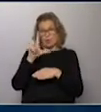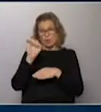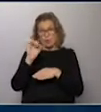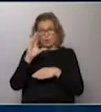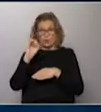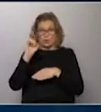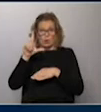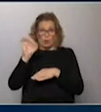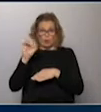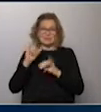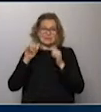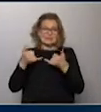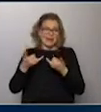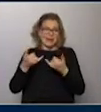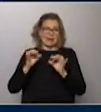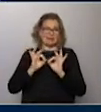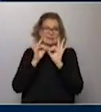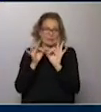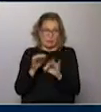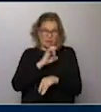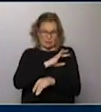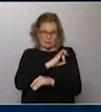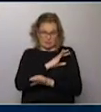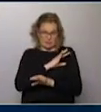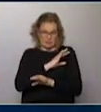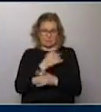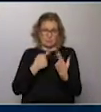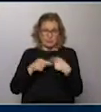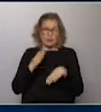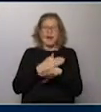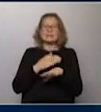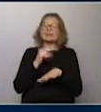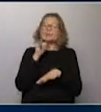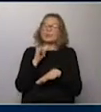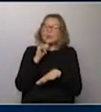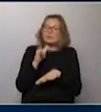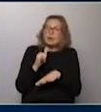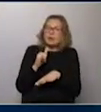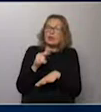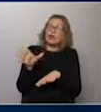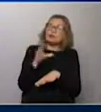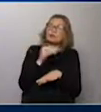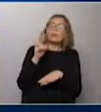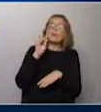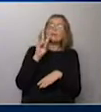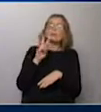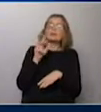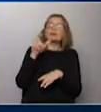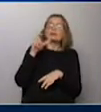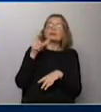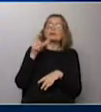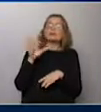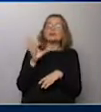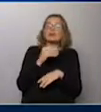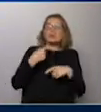Peñarol, de hecho, en Santiago. Vamos a hablar ahora de lo deportivo. Pero antes, déjame contarles a los televidentes todo lo que hace